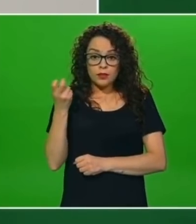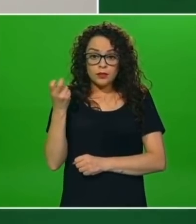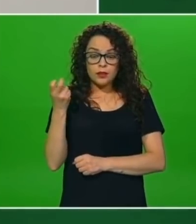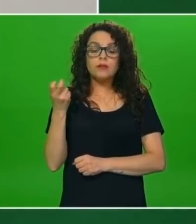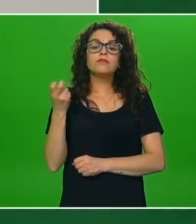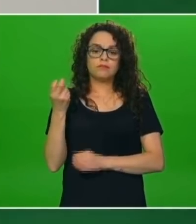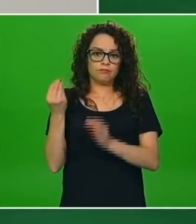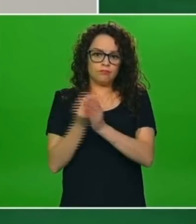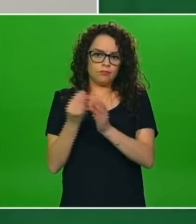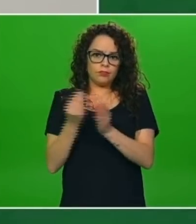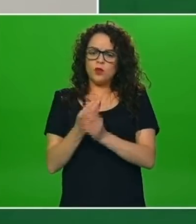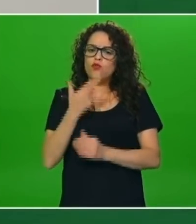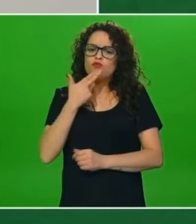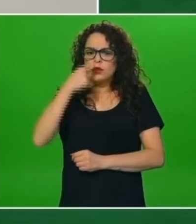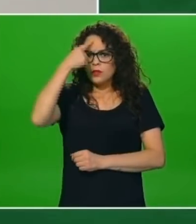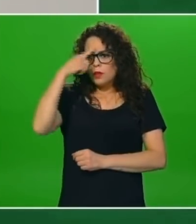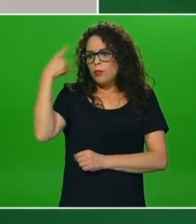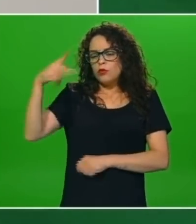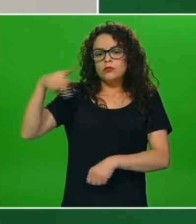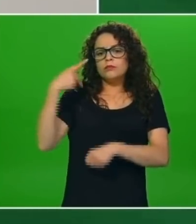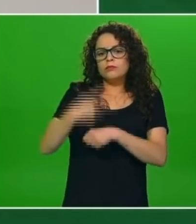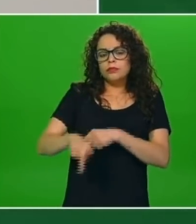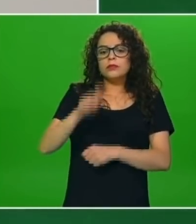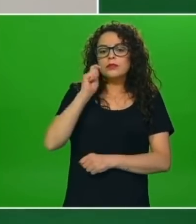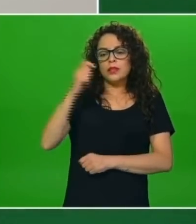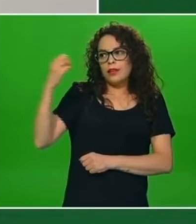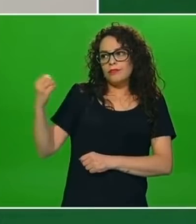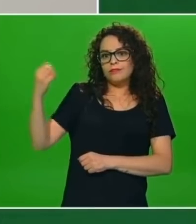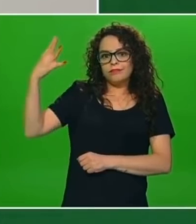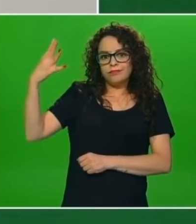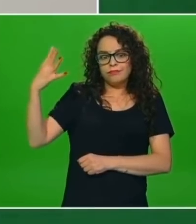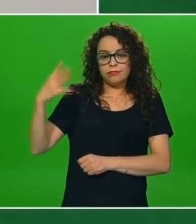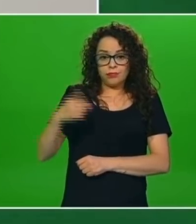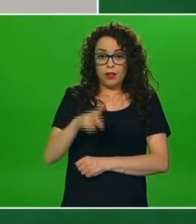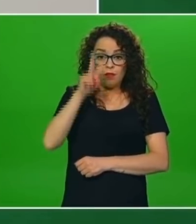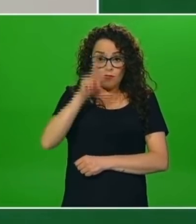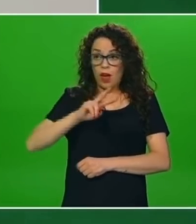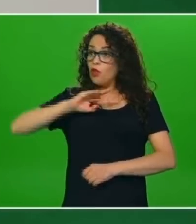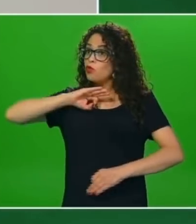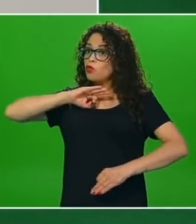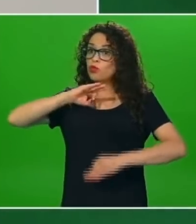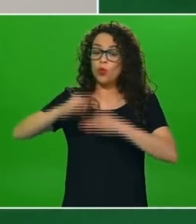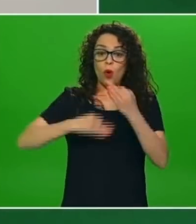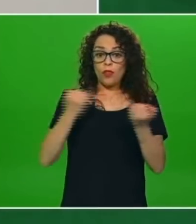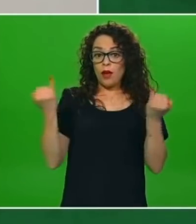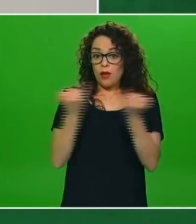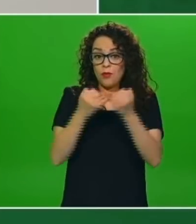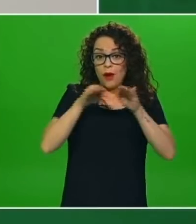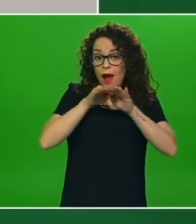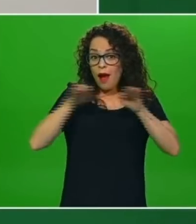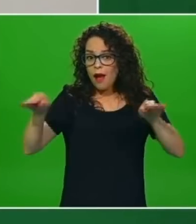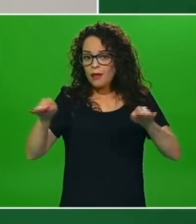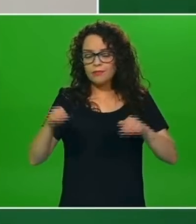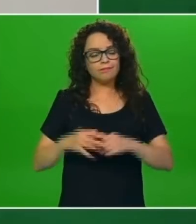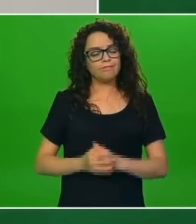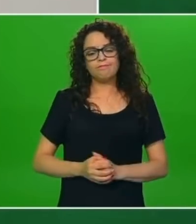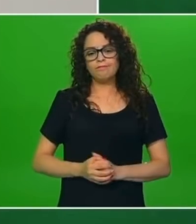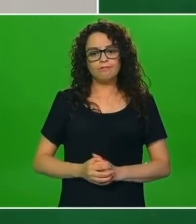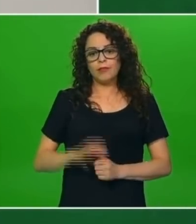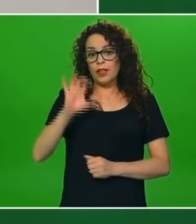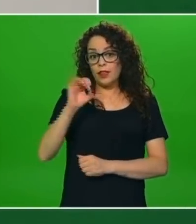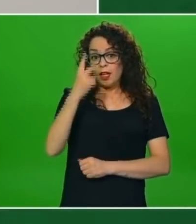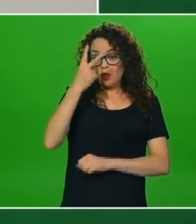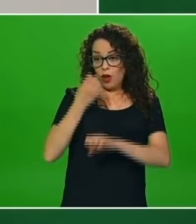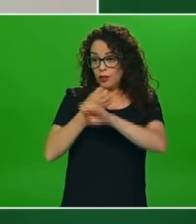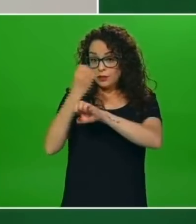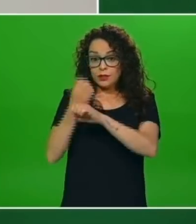semáforo de riesgo epidemiológico. No es una medida universal, no es una medida que se dé por igual para todas las treinta y dos entidades